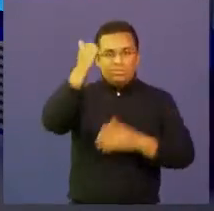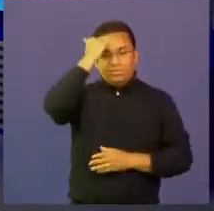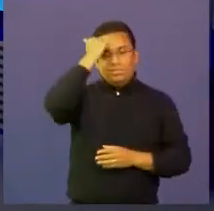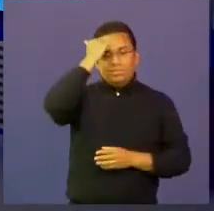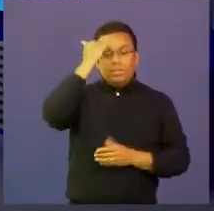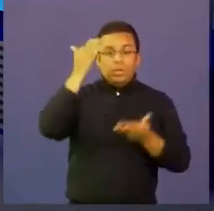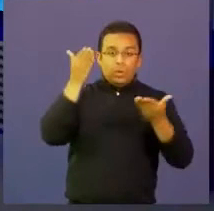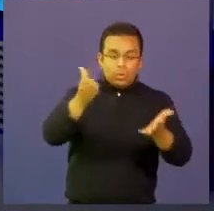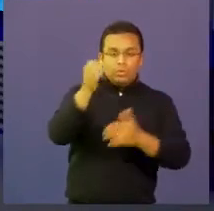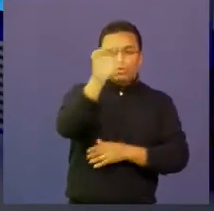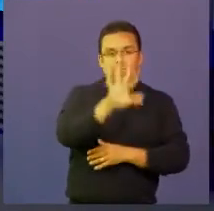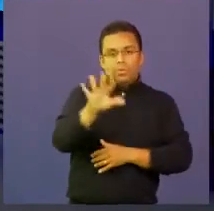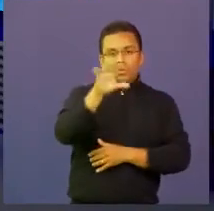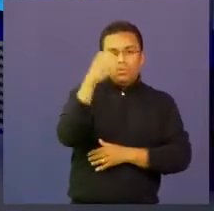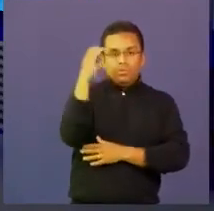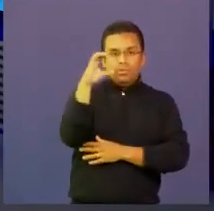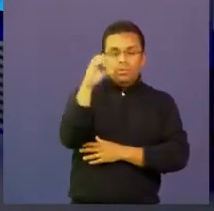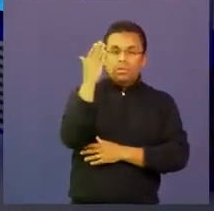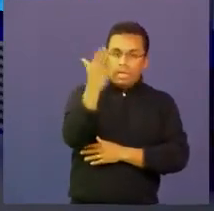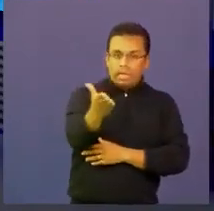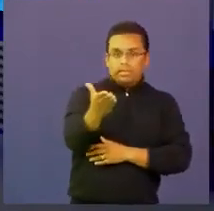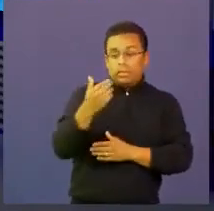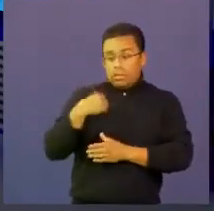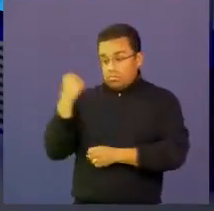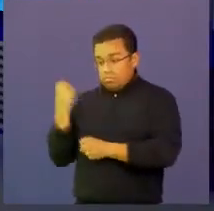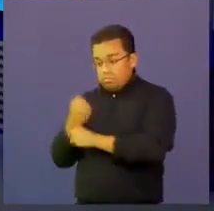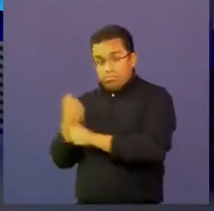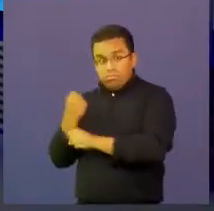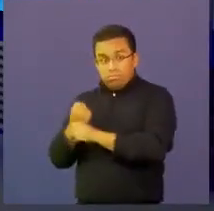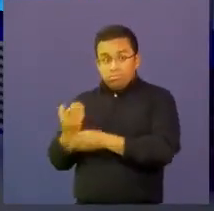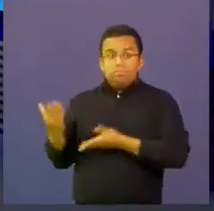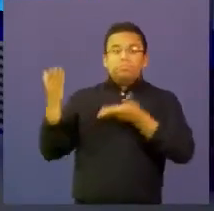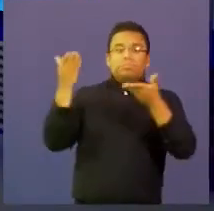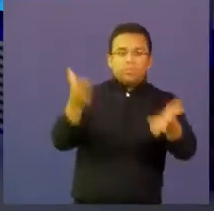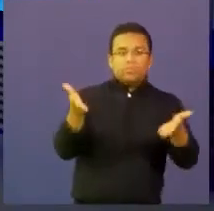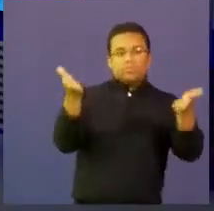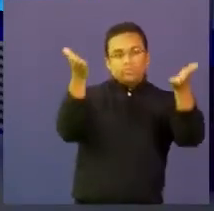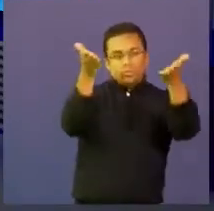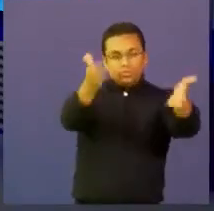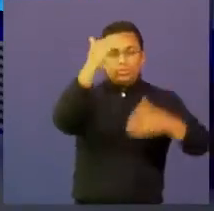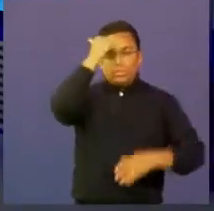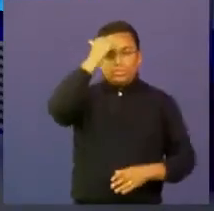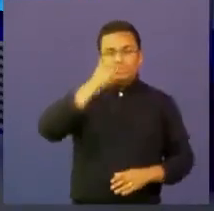trabajando para que los docentes sientan que lo que estamos haciendo es importante para ellos